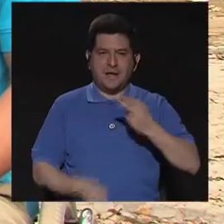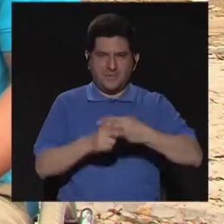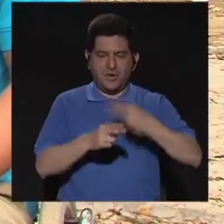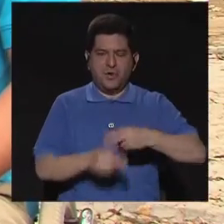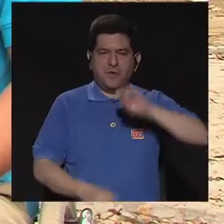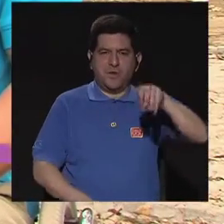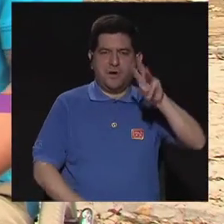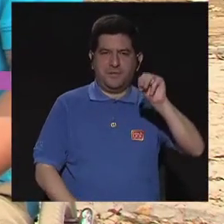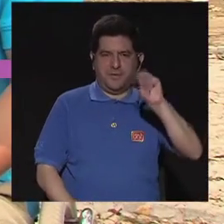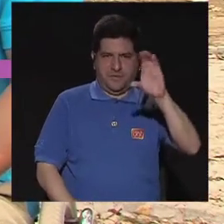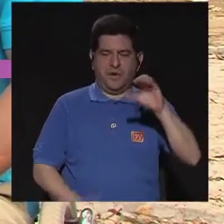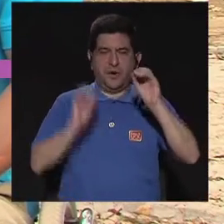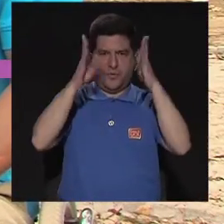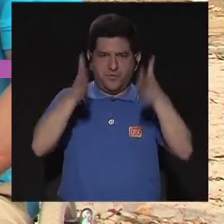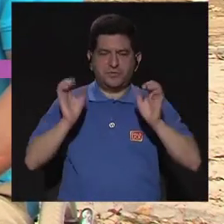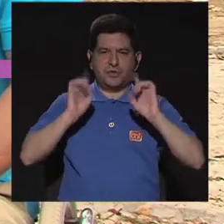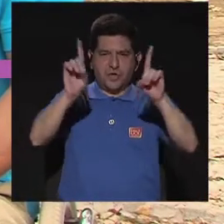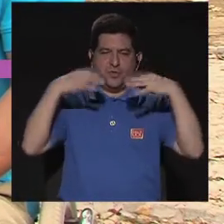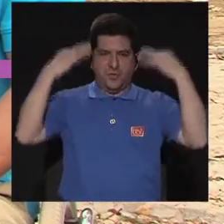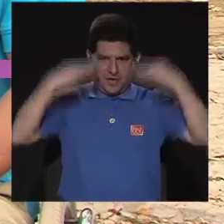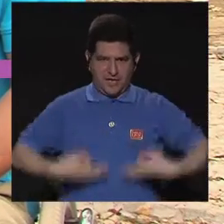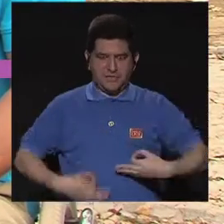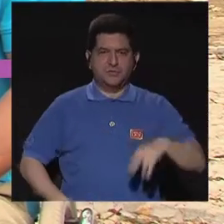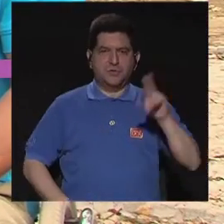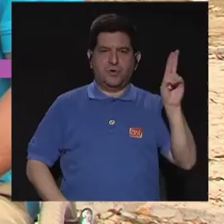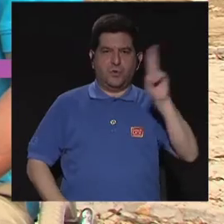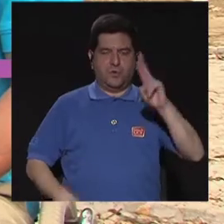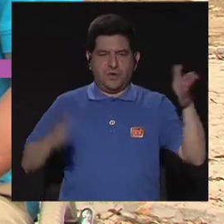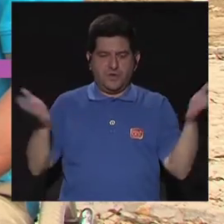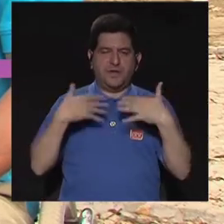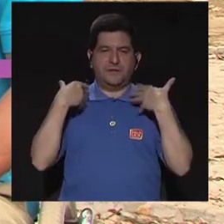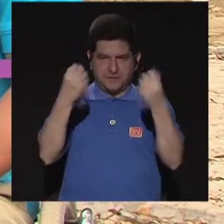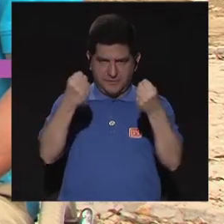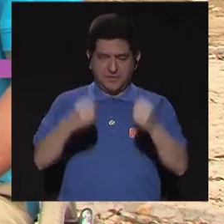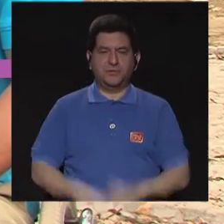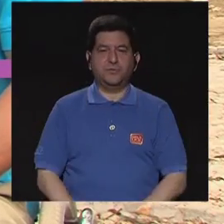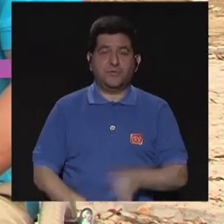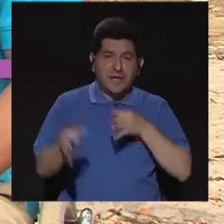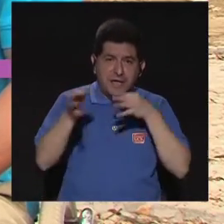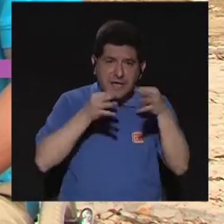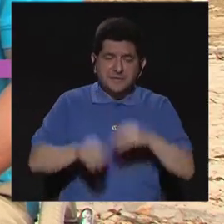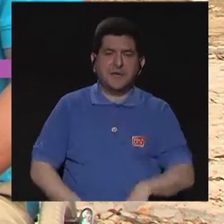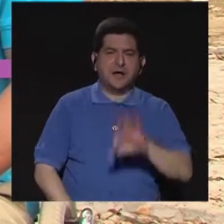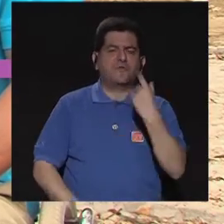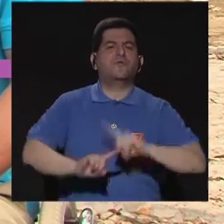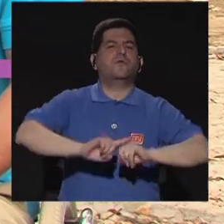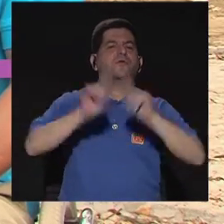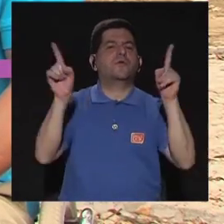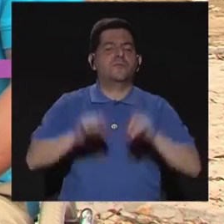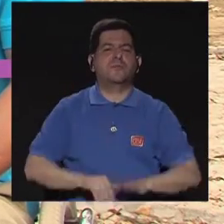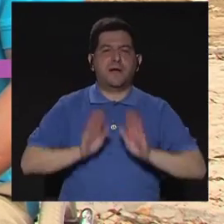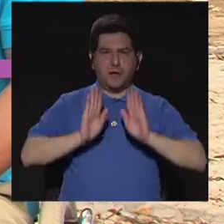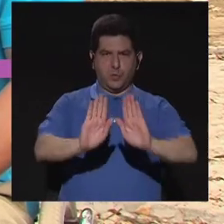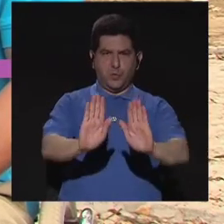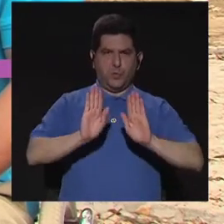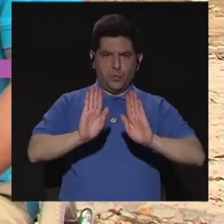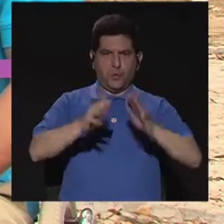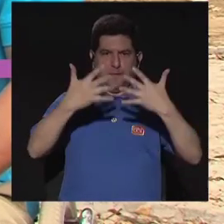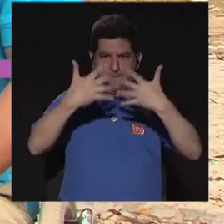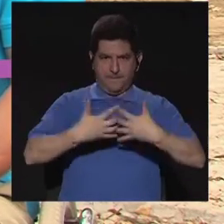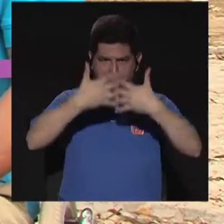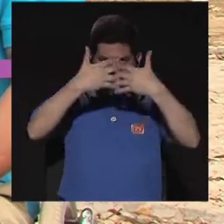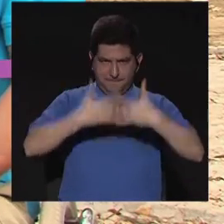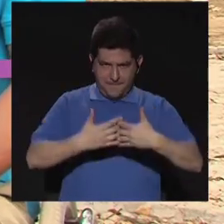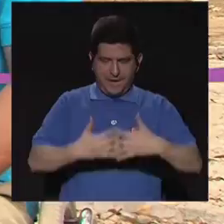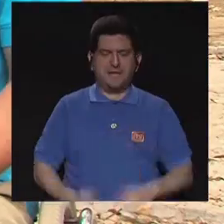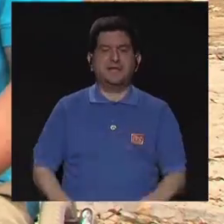Buenas, mi nombre es Juan Manuel Camacho, soy profesor de educación física de la unidad de promoción de salud. Vamos a explicar una modalidad distinta de press de pierna